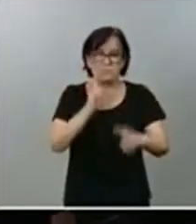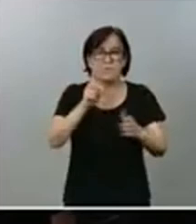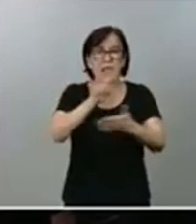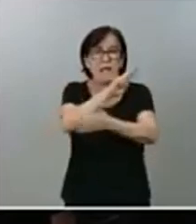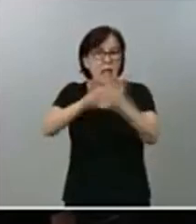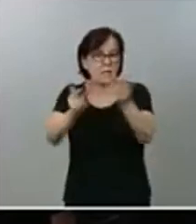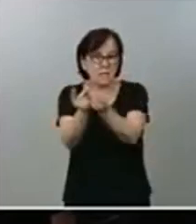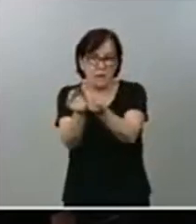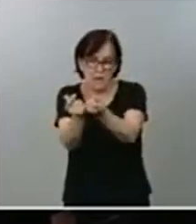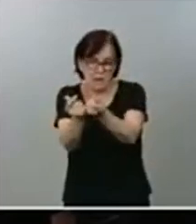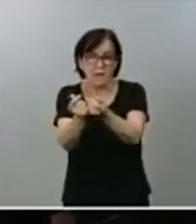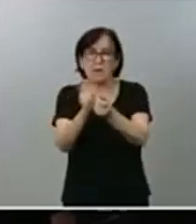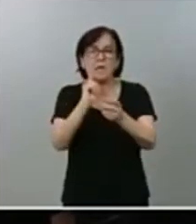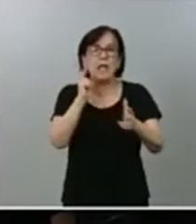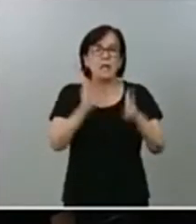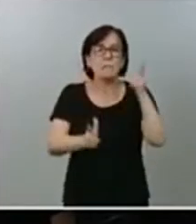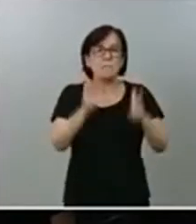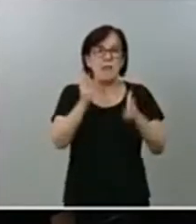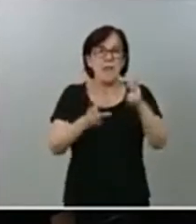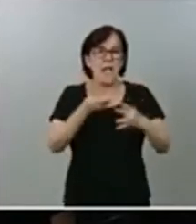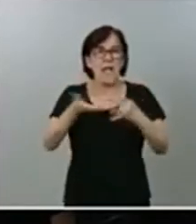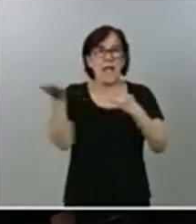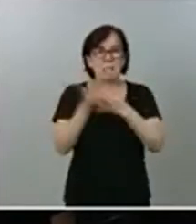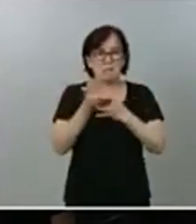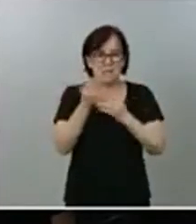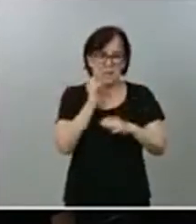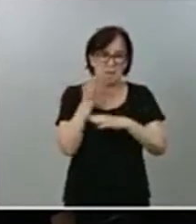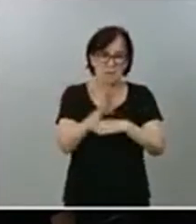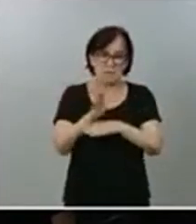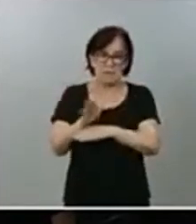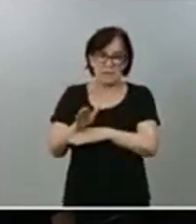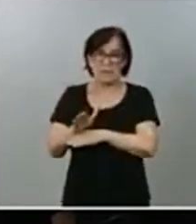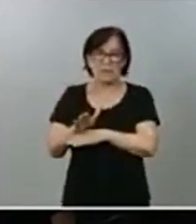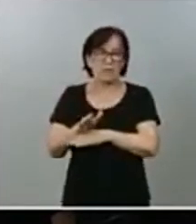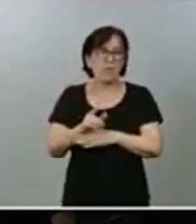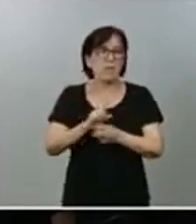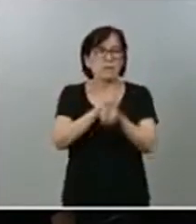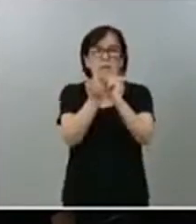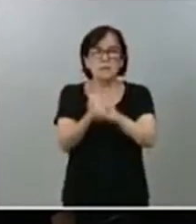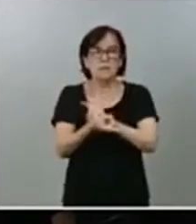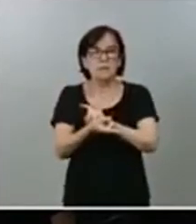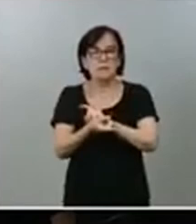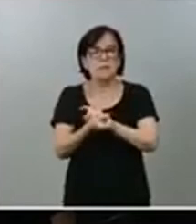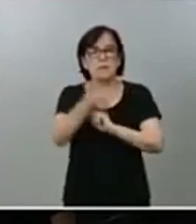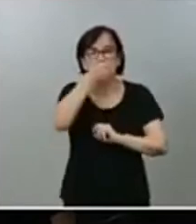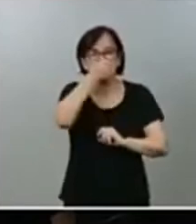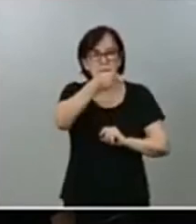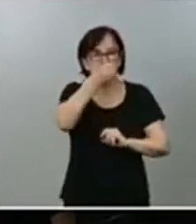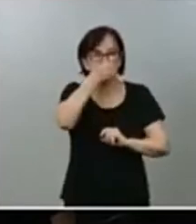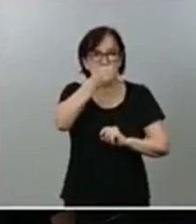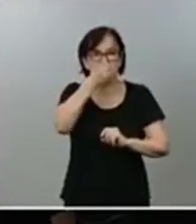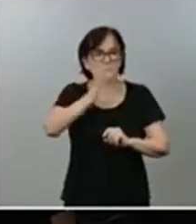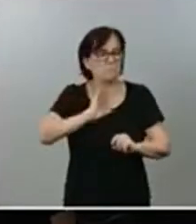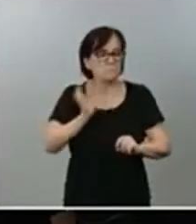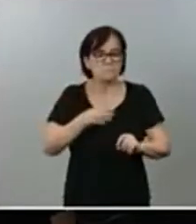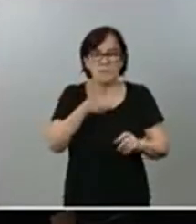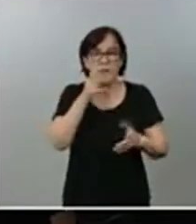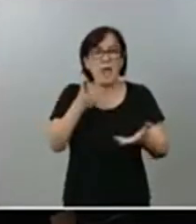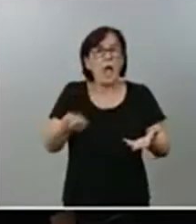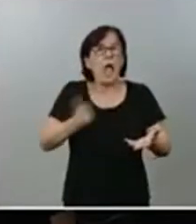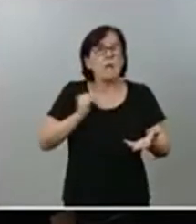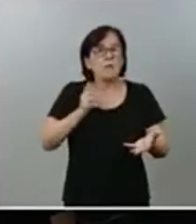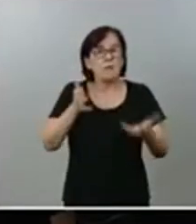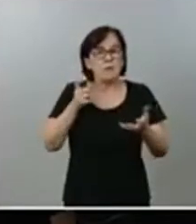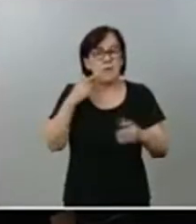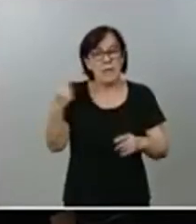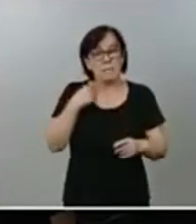en el País Vasco se ha quedado en la mitad de su representación y, en cambio, el Partido Socialista no ha sido capaz de rentabilizar esa pérdida de